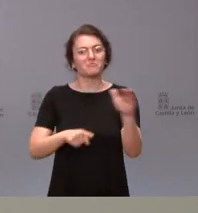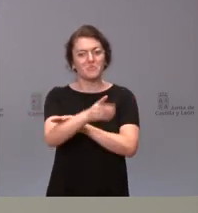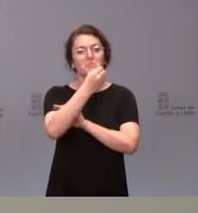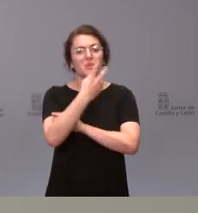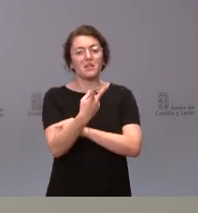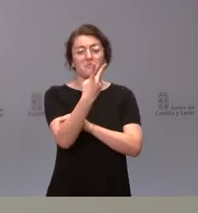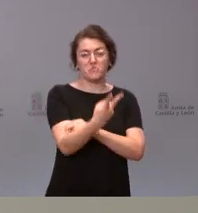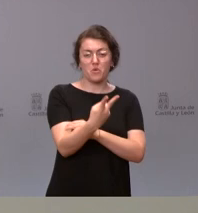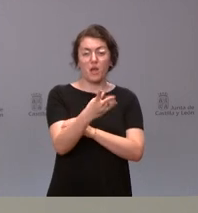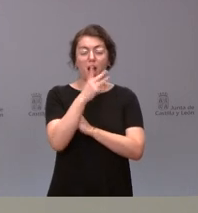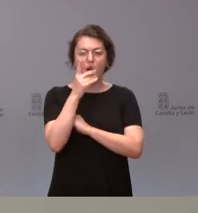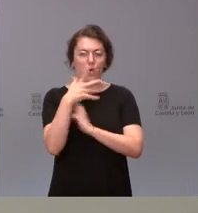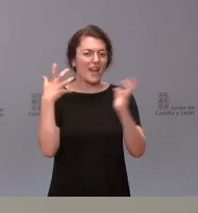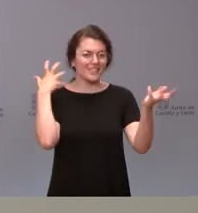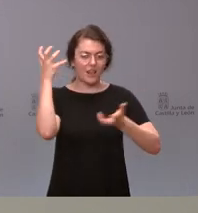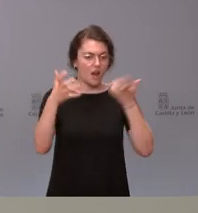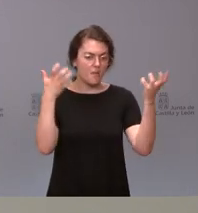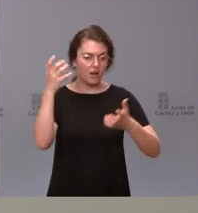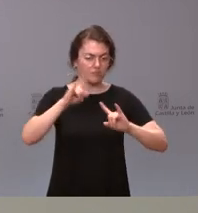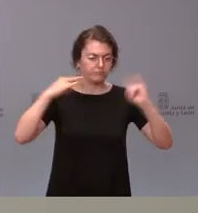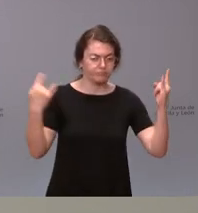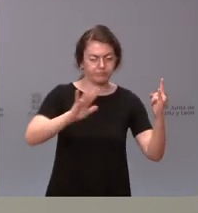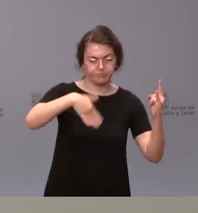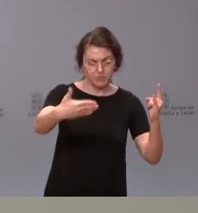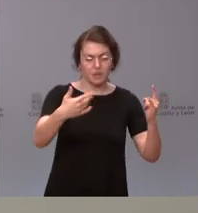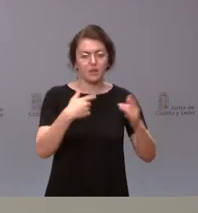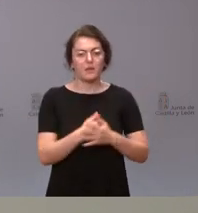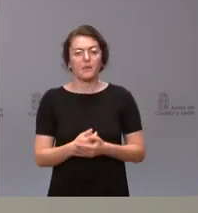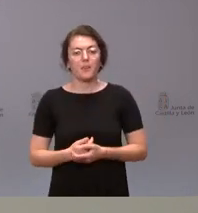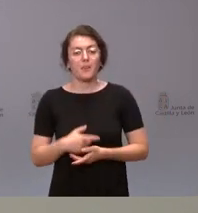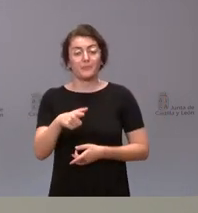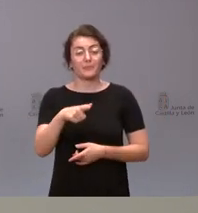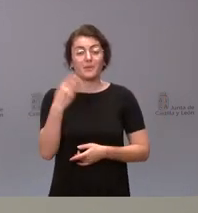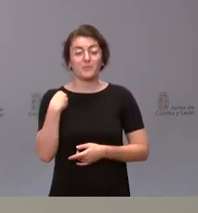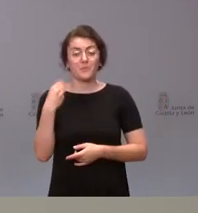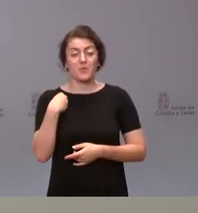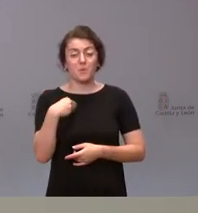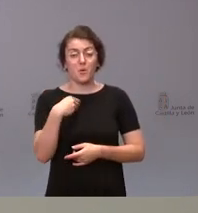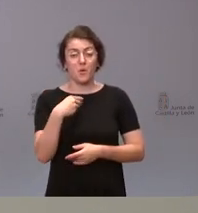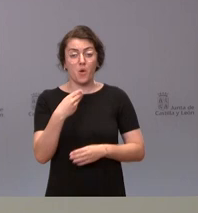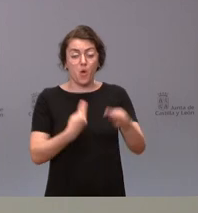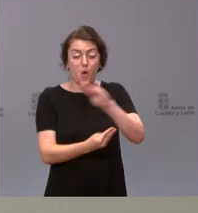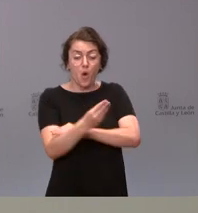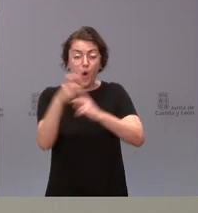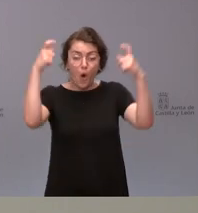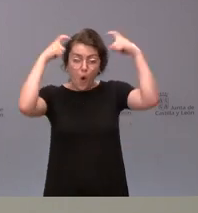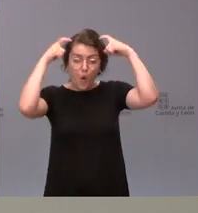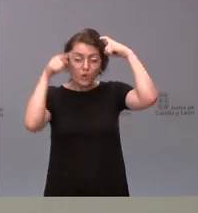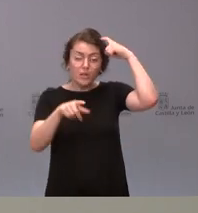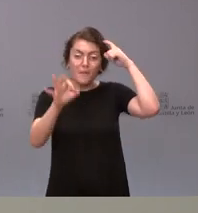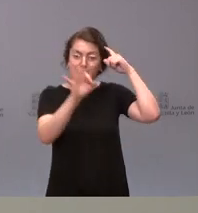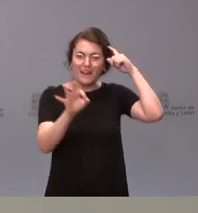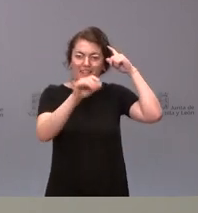estado salvaje el osedno en palencia pues de la información que tenemos no sufrió daños pero sí